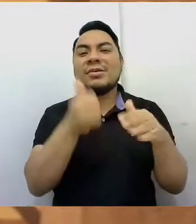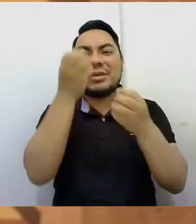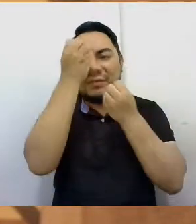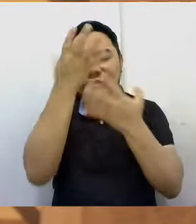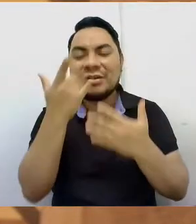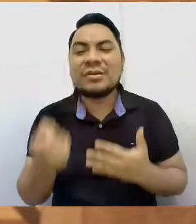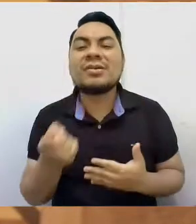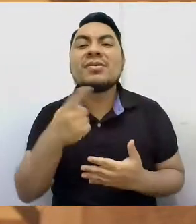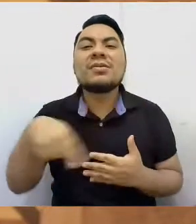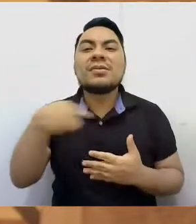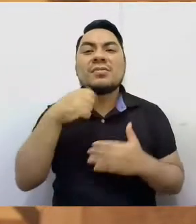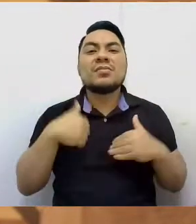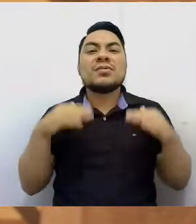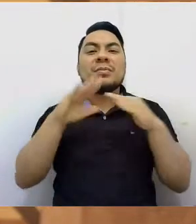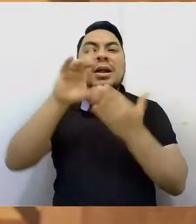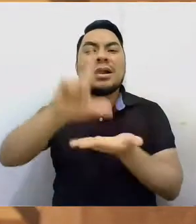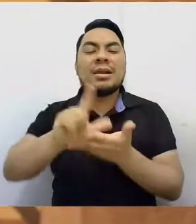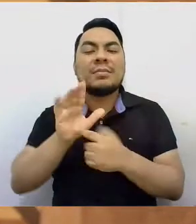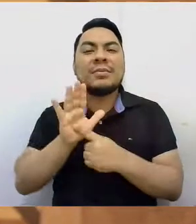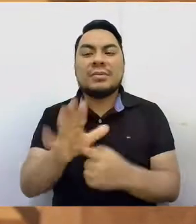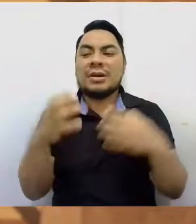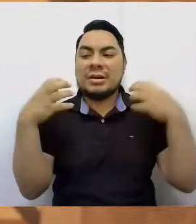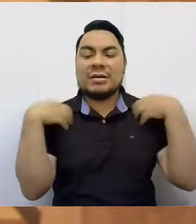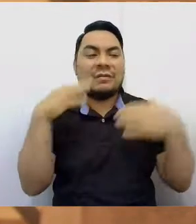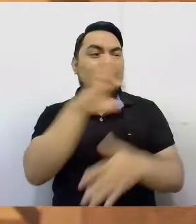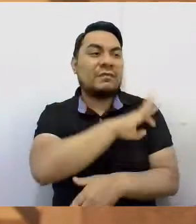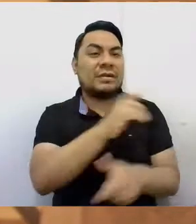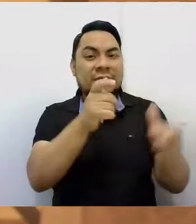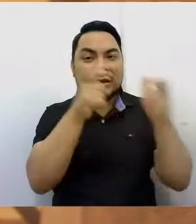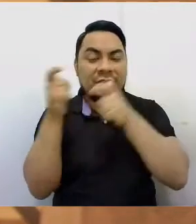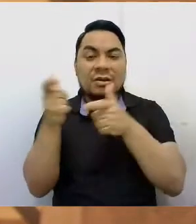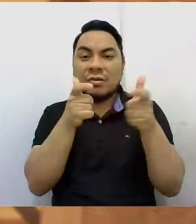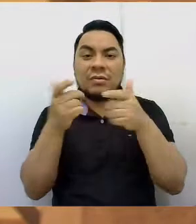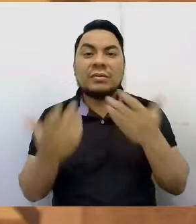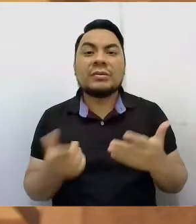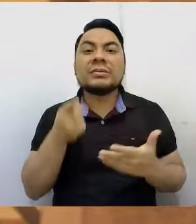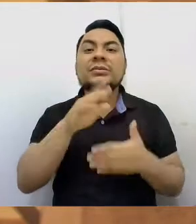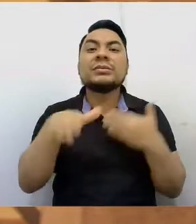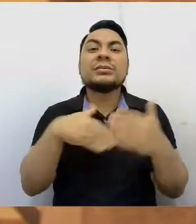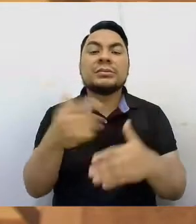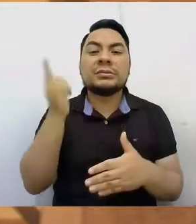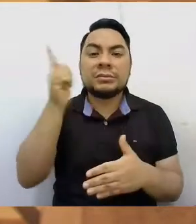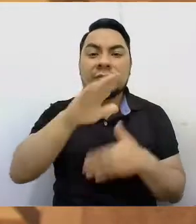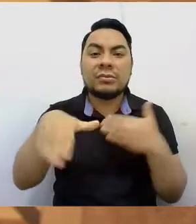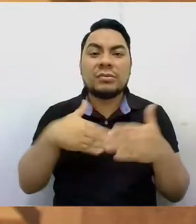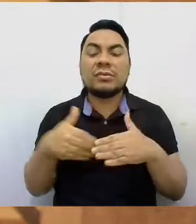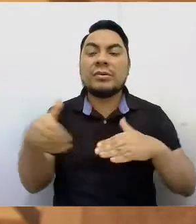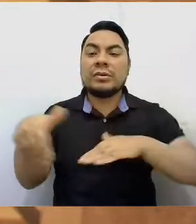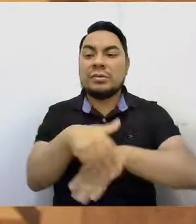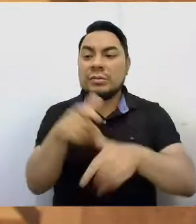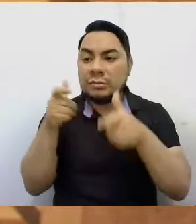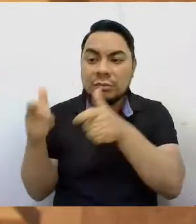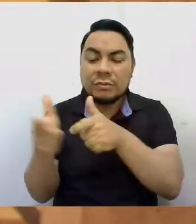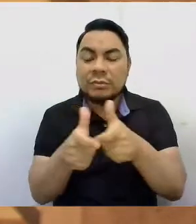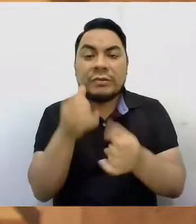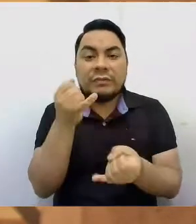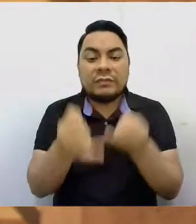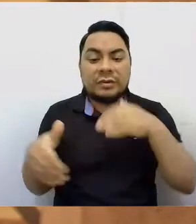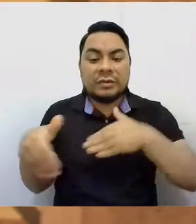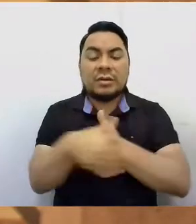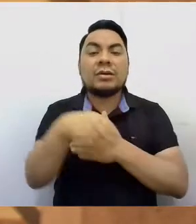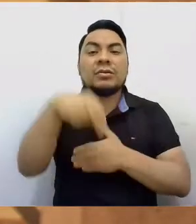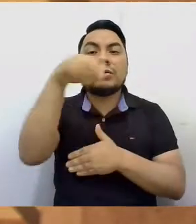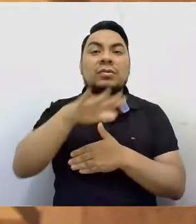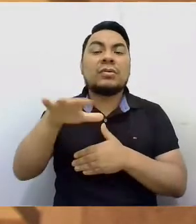de Lima, a través de la Gerencia de Fiscalización y Control, liberó un área de la pista auxiliar de la Panamericana Norte en San Martín de